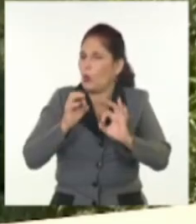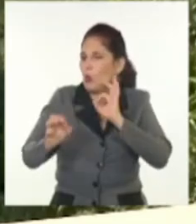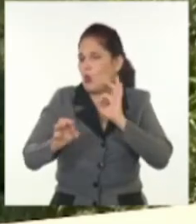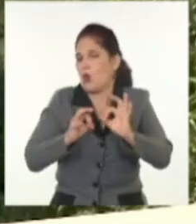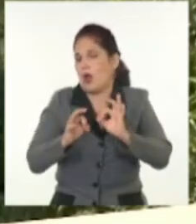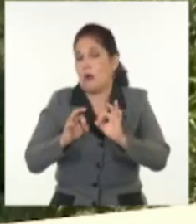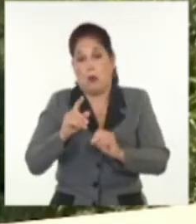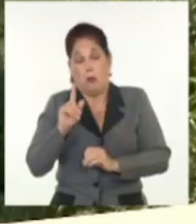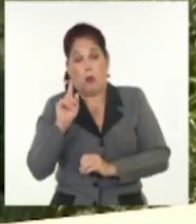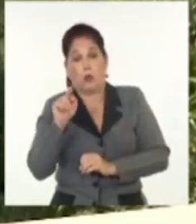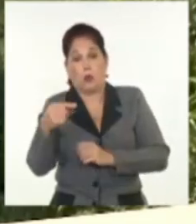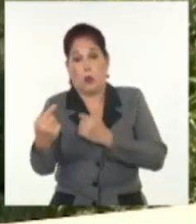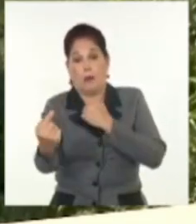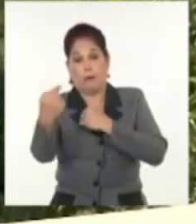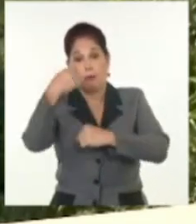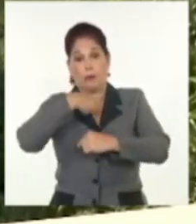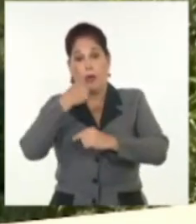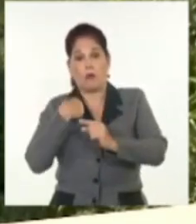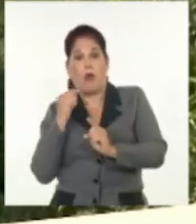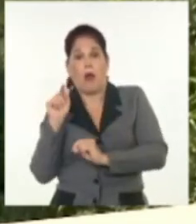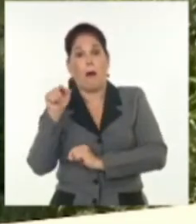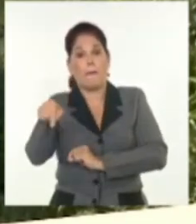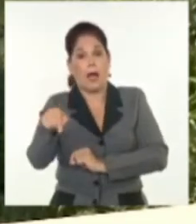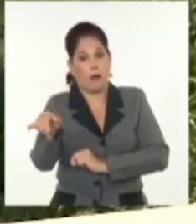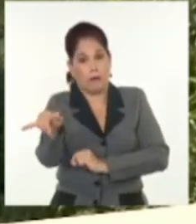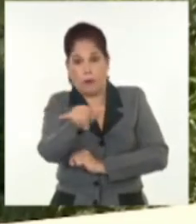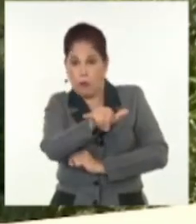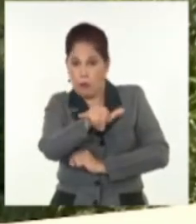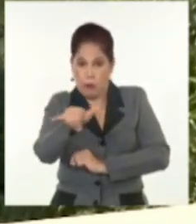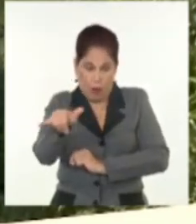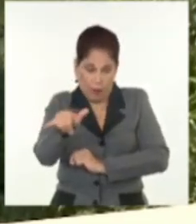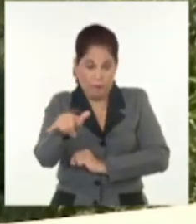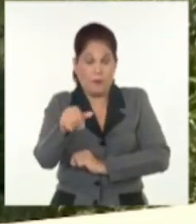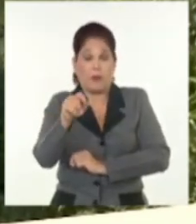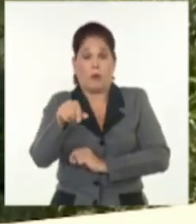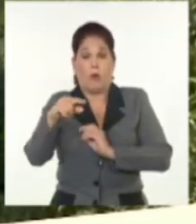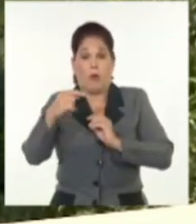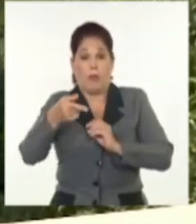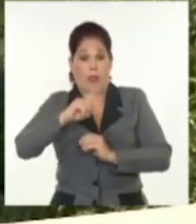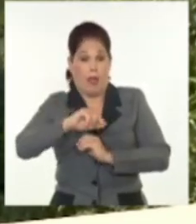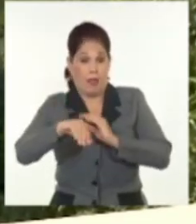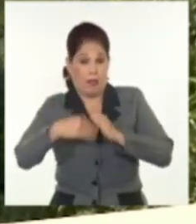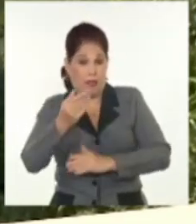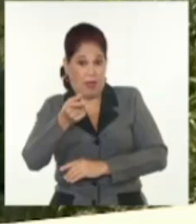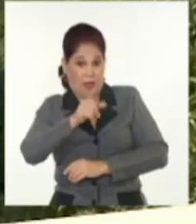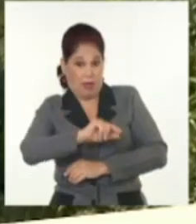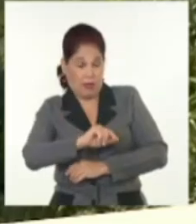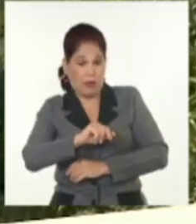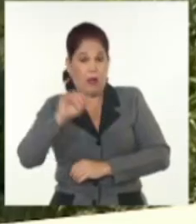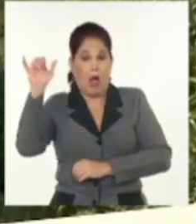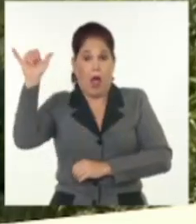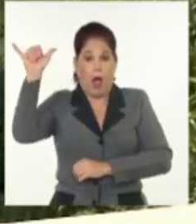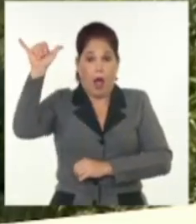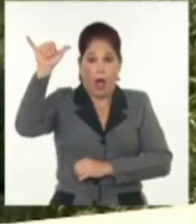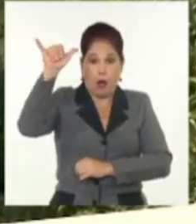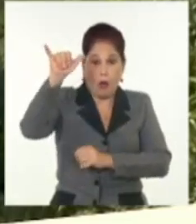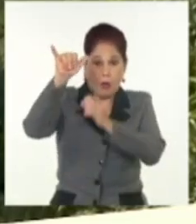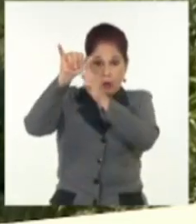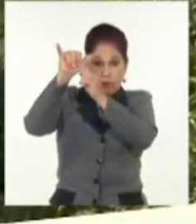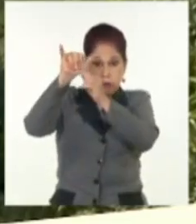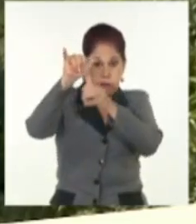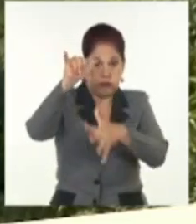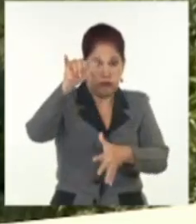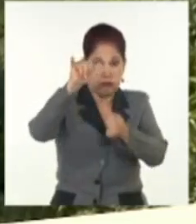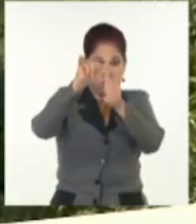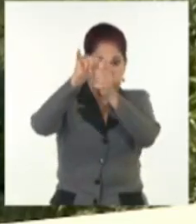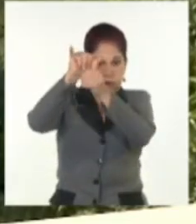agresión israelí contra la franja de Gaza. En las últimas 24 horas, los aviones israelíes han bombardeado